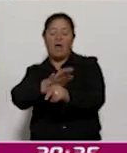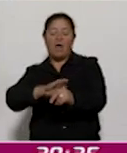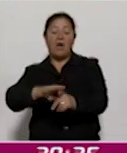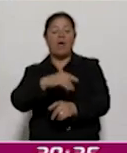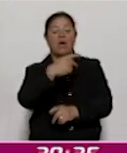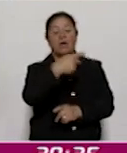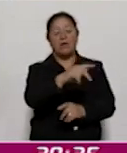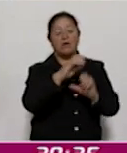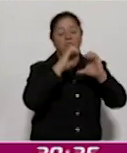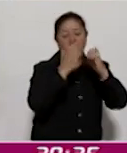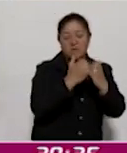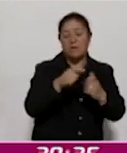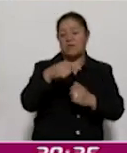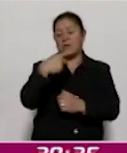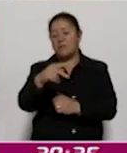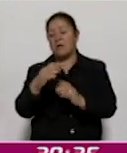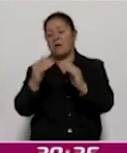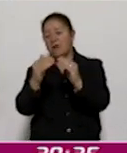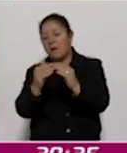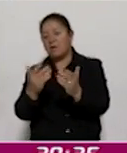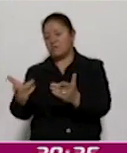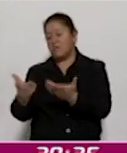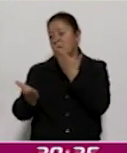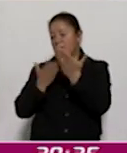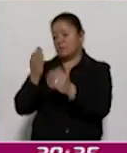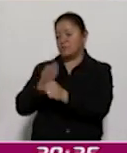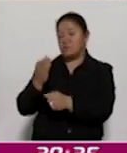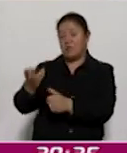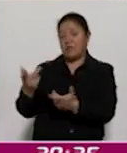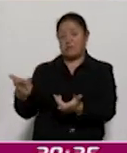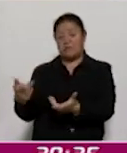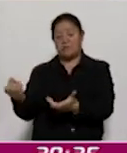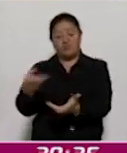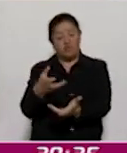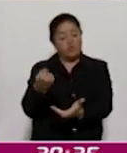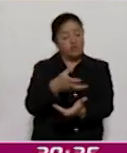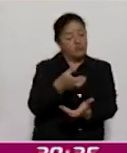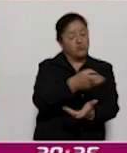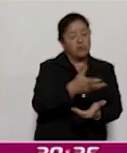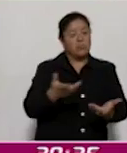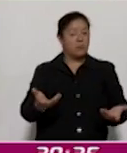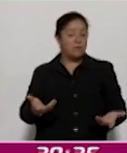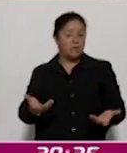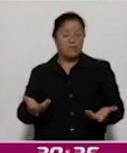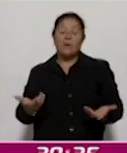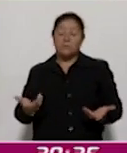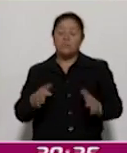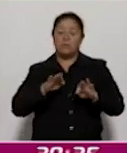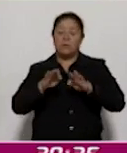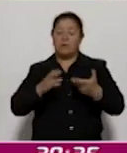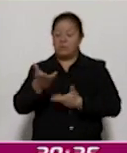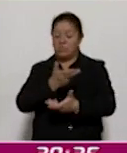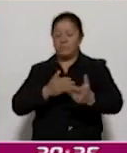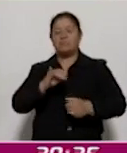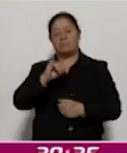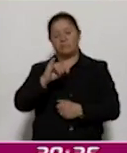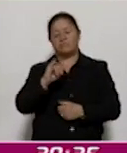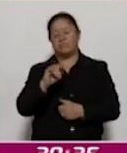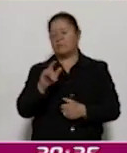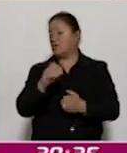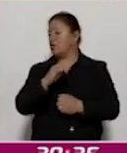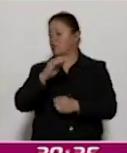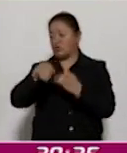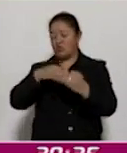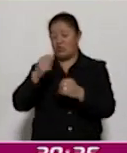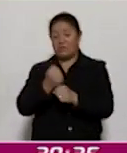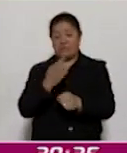y esto es un trabajo de todos. Sí, precisamente venimos trabajando de la mano con todas las secretarías, por ejemplo, en la Secretaría de Impulso